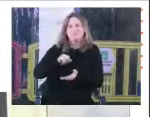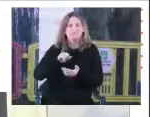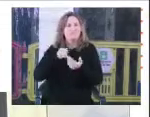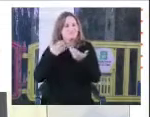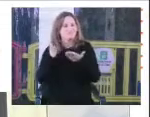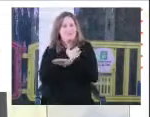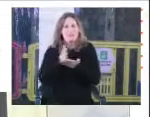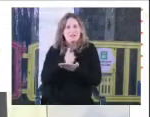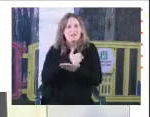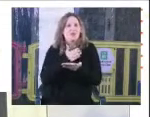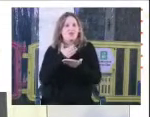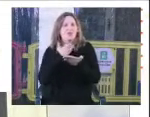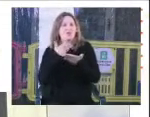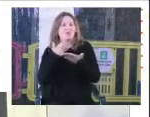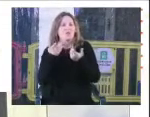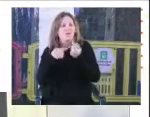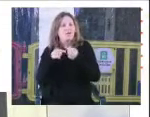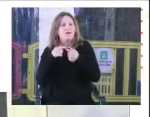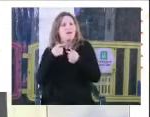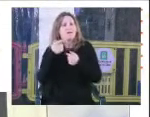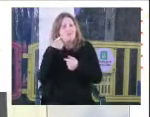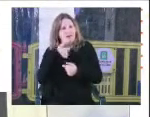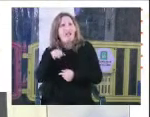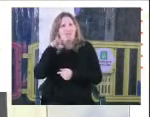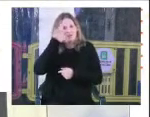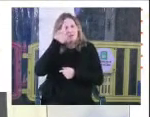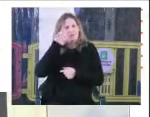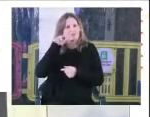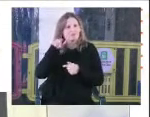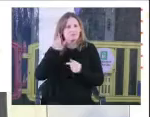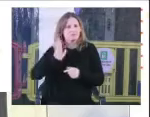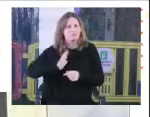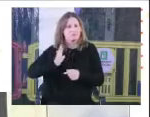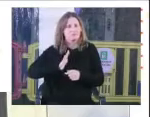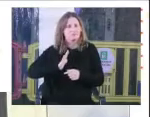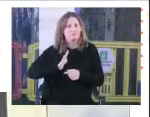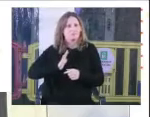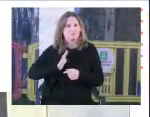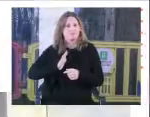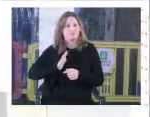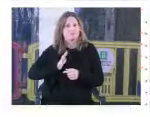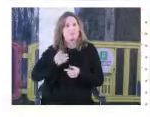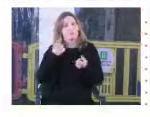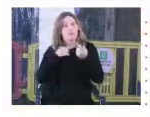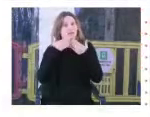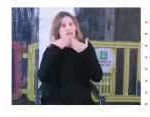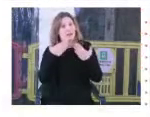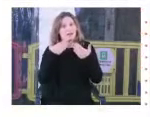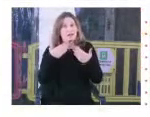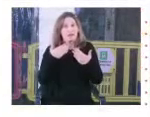de discriminación, del no respeto a las mujeres. Así que, gracias,